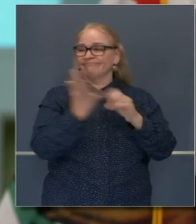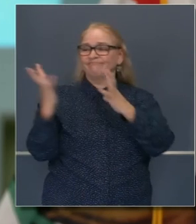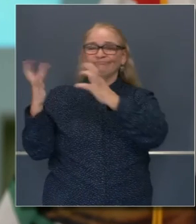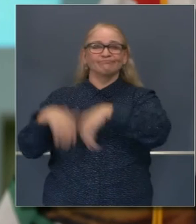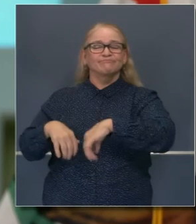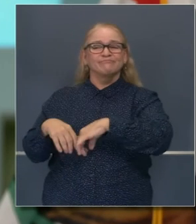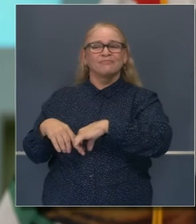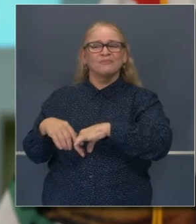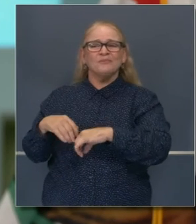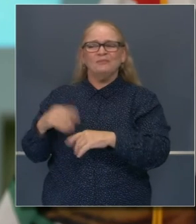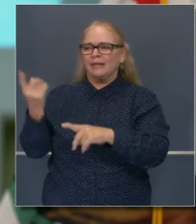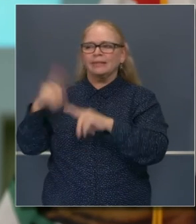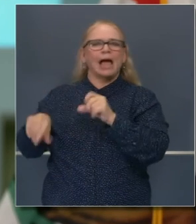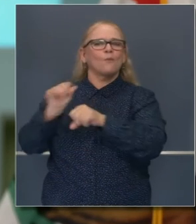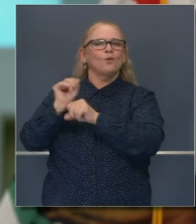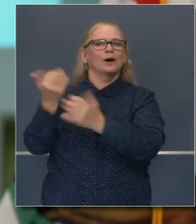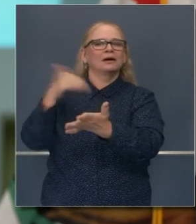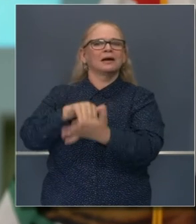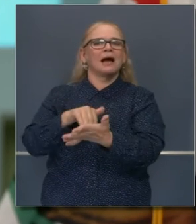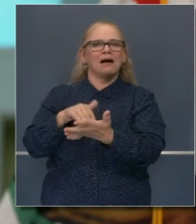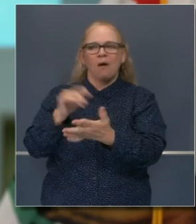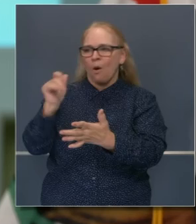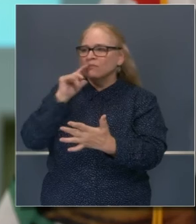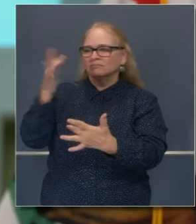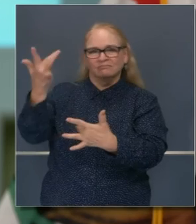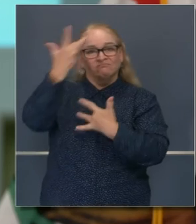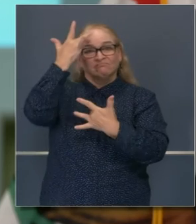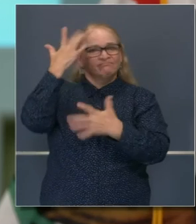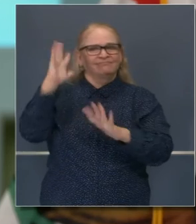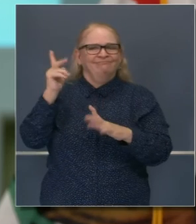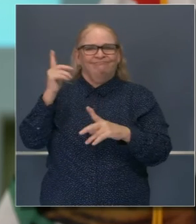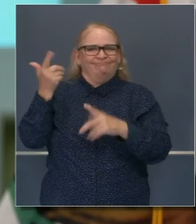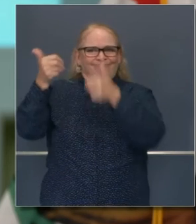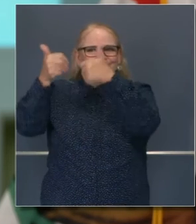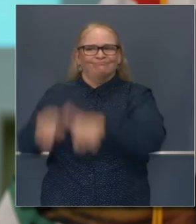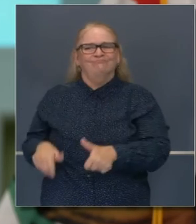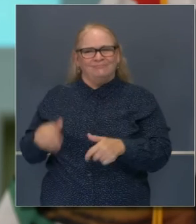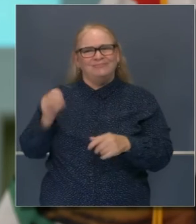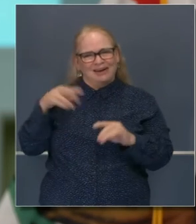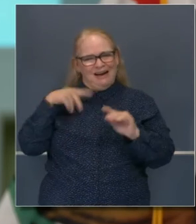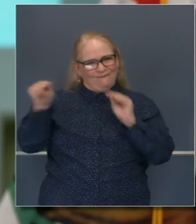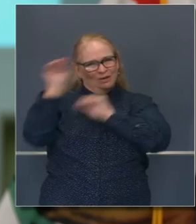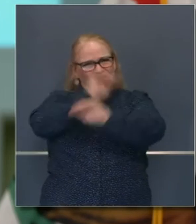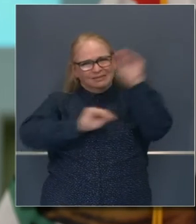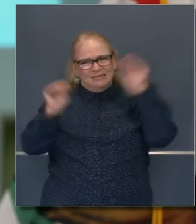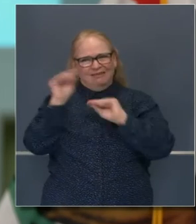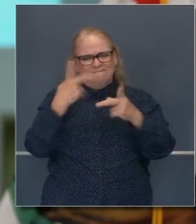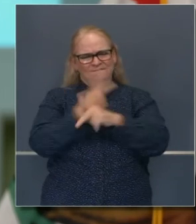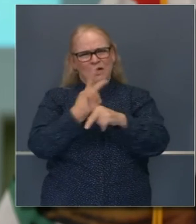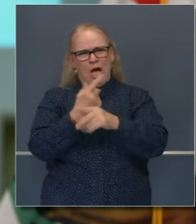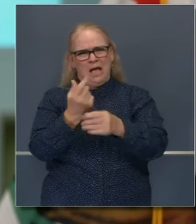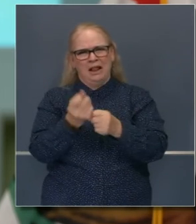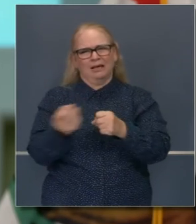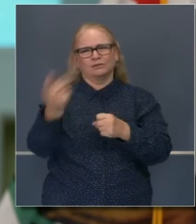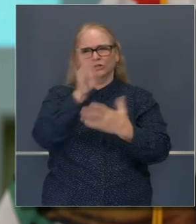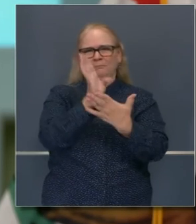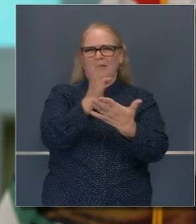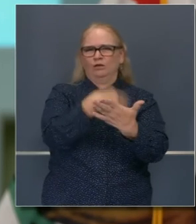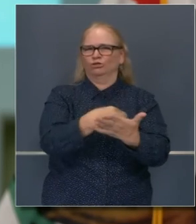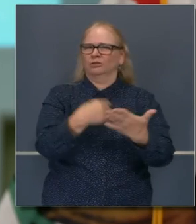respecto a su capacidad de conseguir empleo en el futuro. Así que estamos preparando el presupuesto para el año